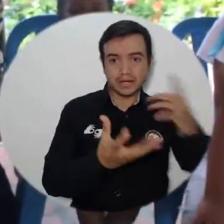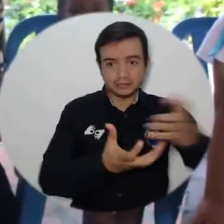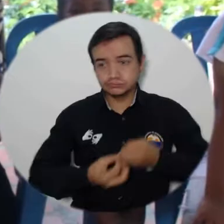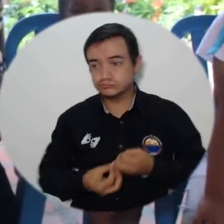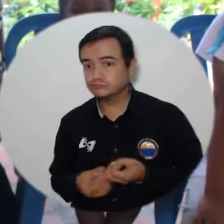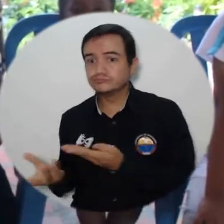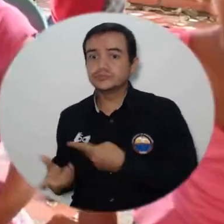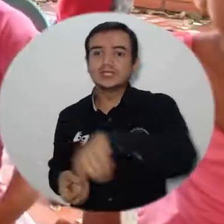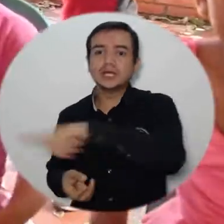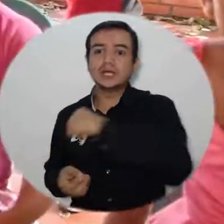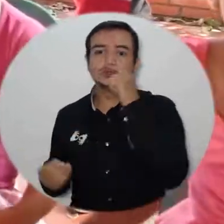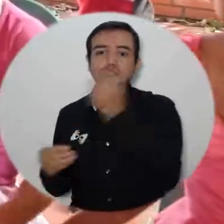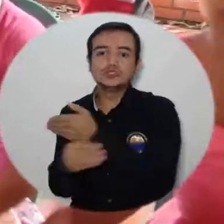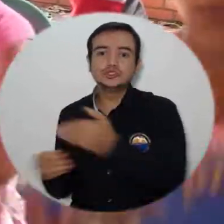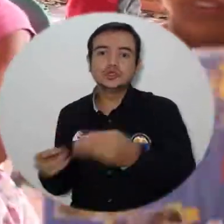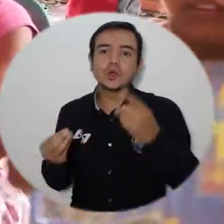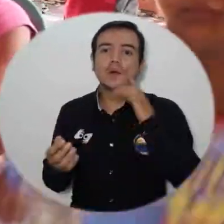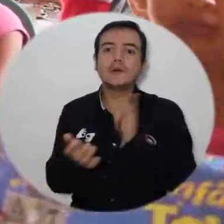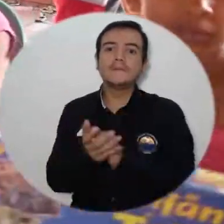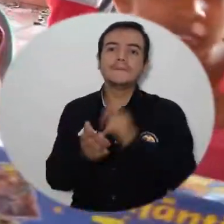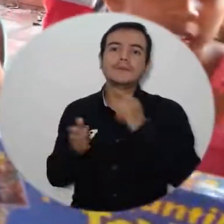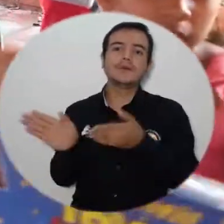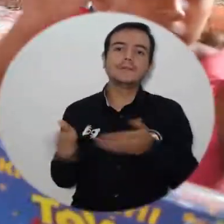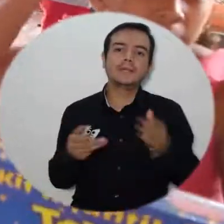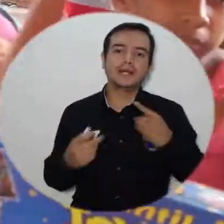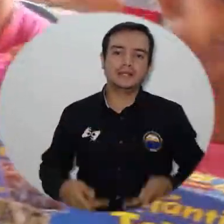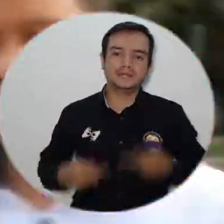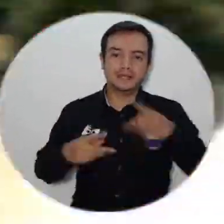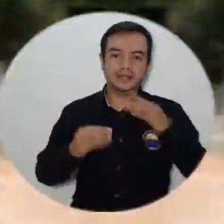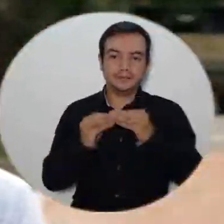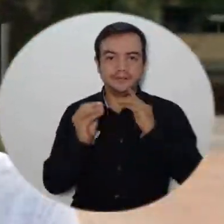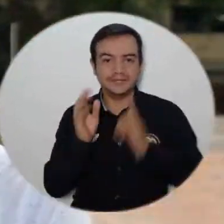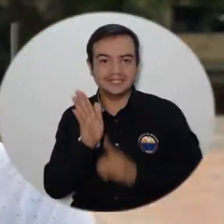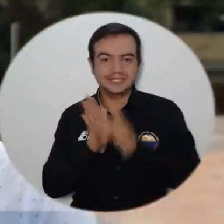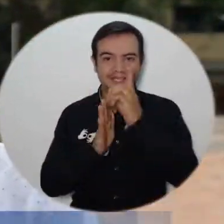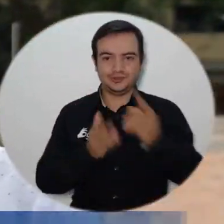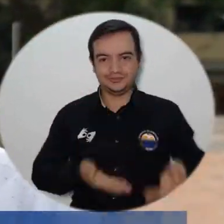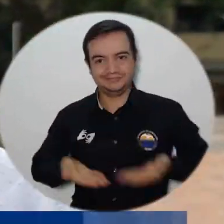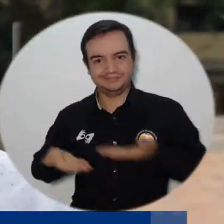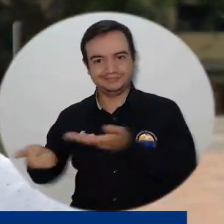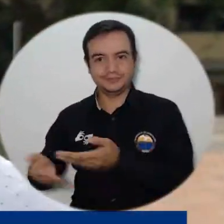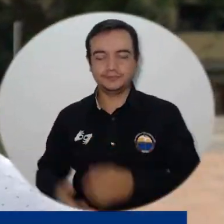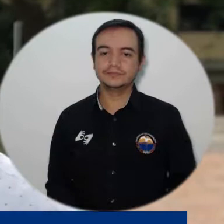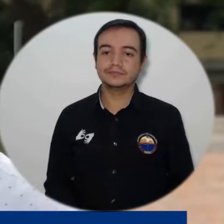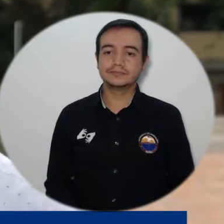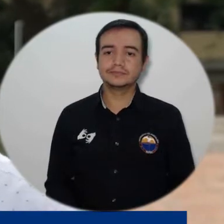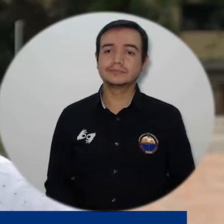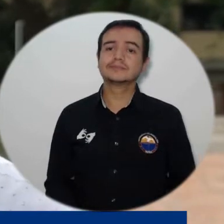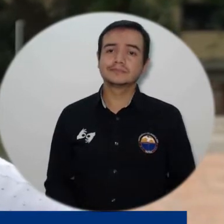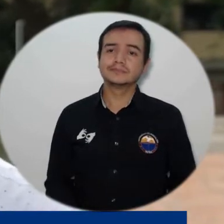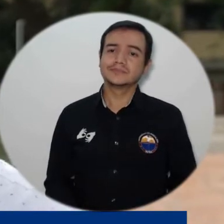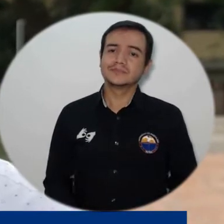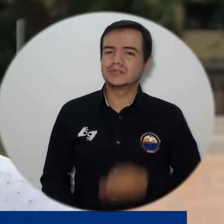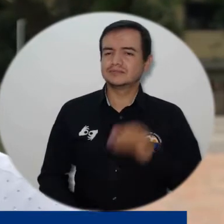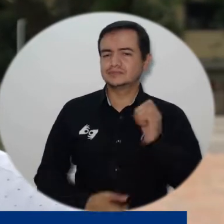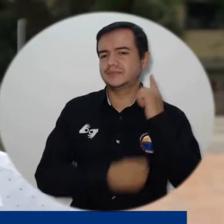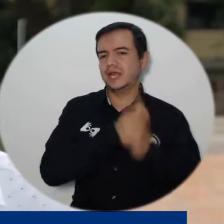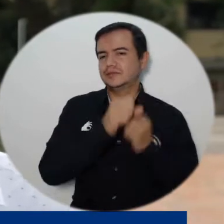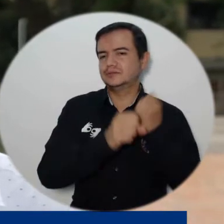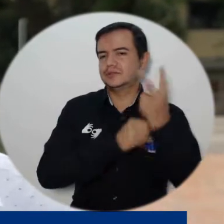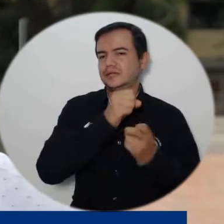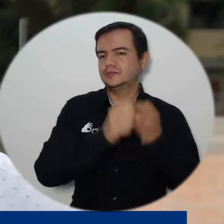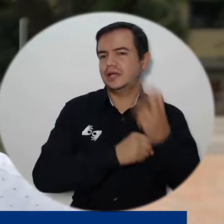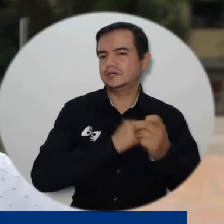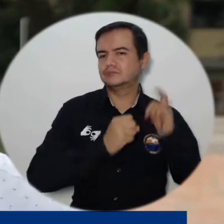de los planes de vida y desarrollo comunitario. Si bien cada año recolectamos y entregamos regalos a los niños, queremos que este